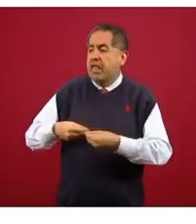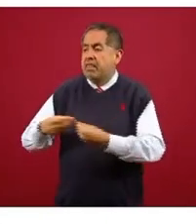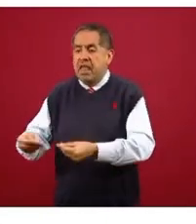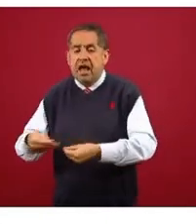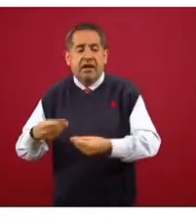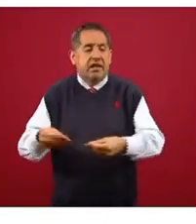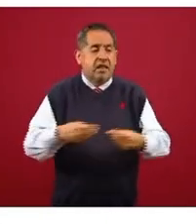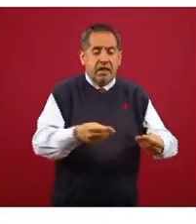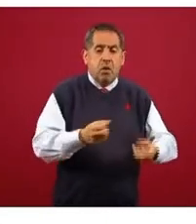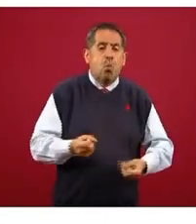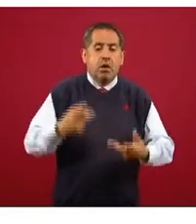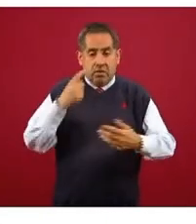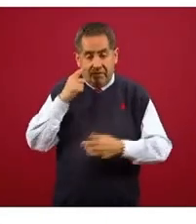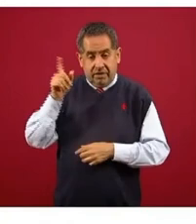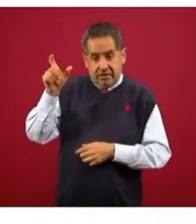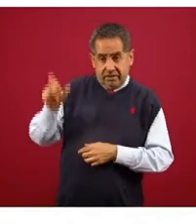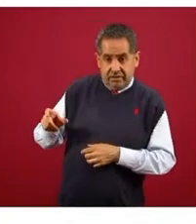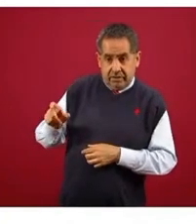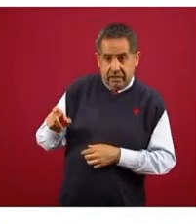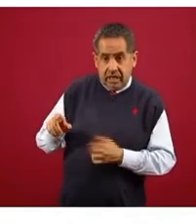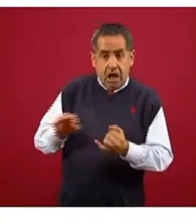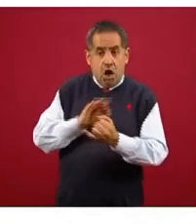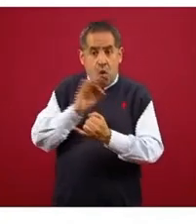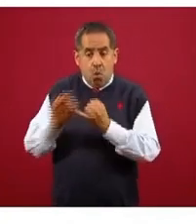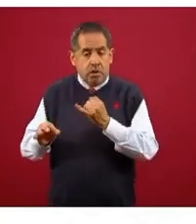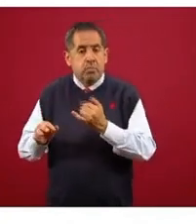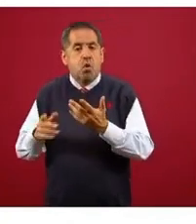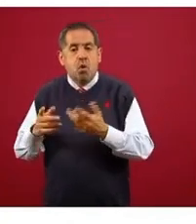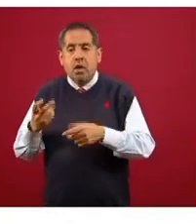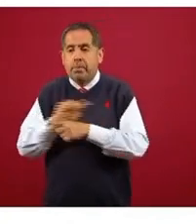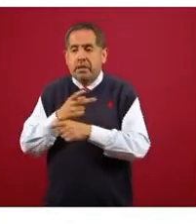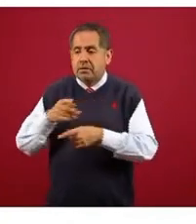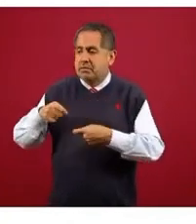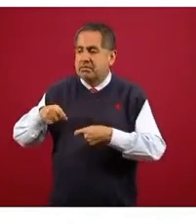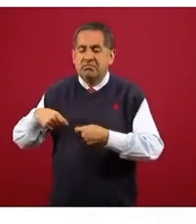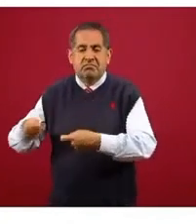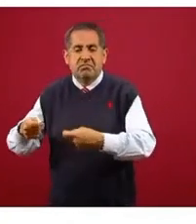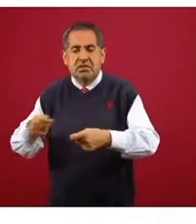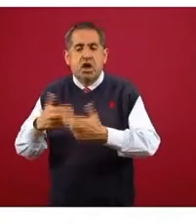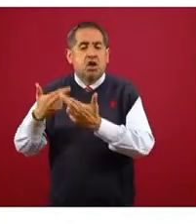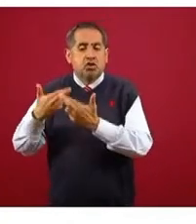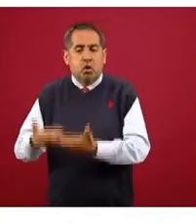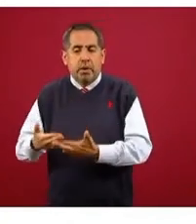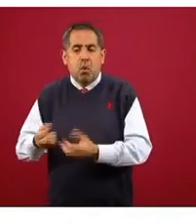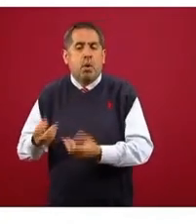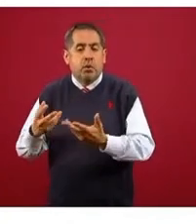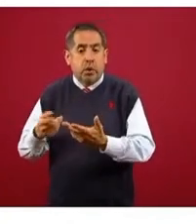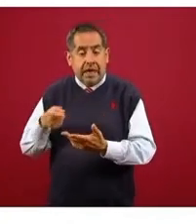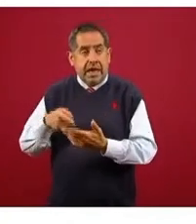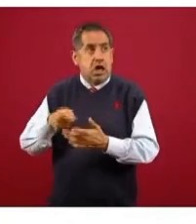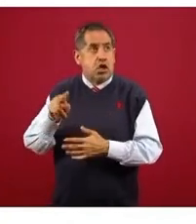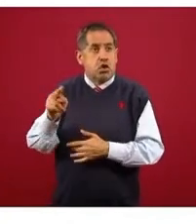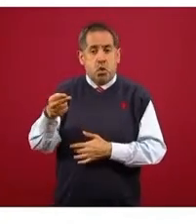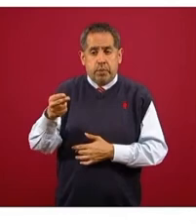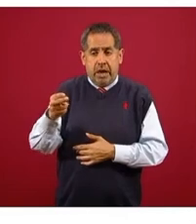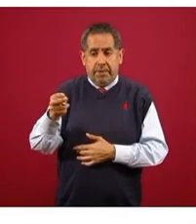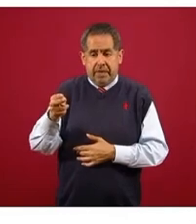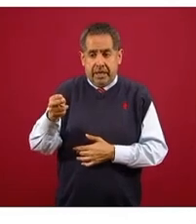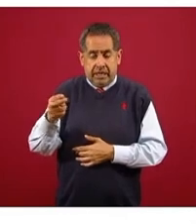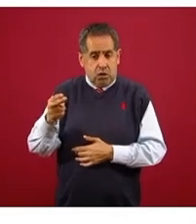quien? Es esta columna. Al final de los maniobres de transvase va a quedar esto y en noviembre,